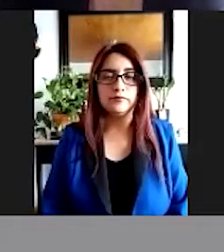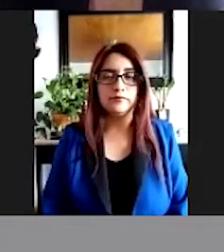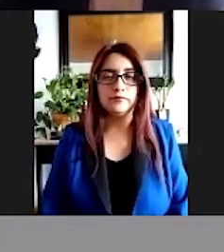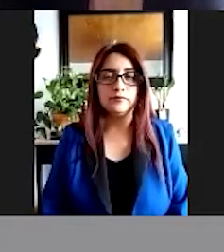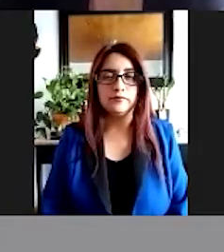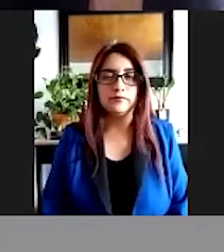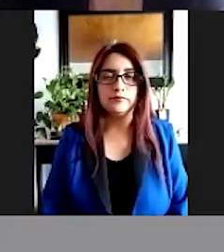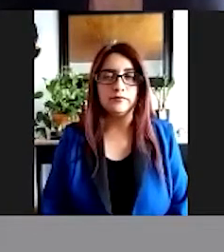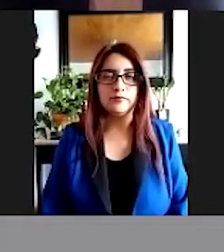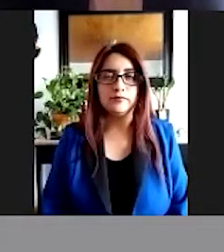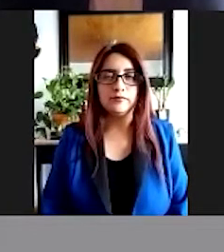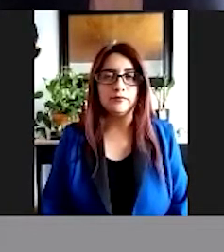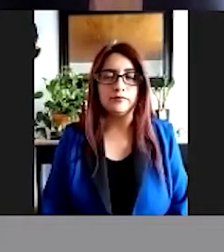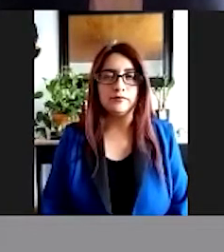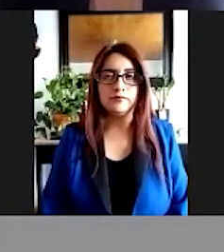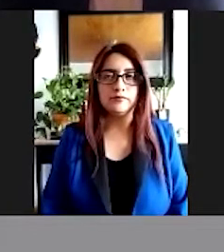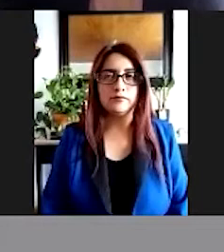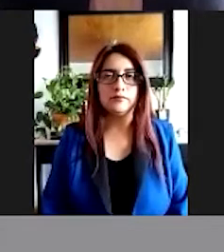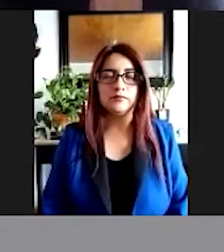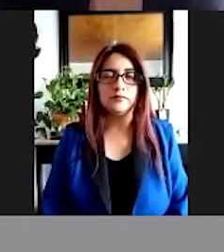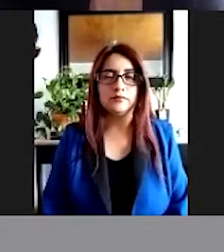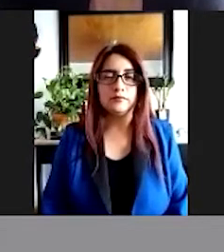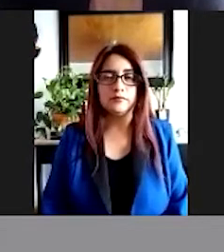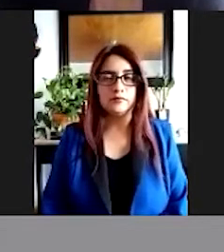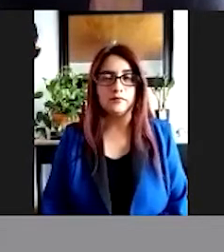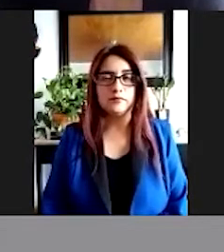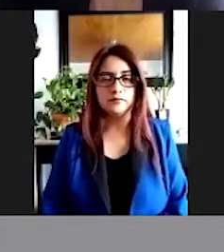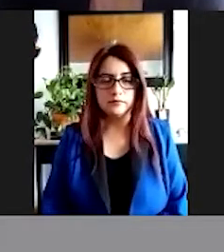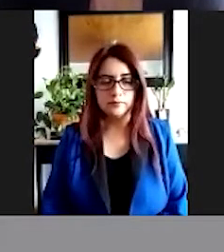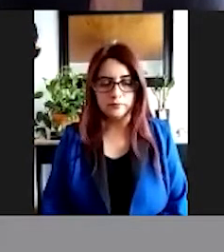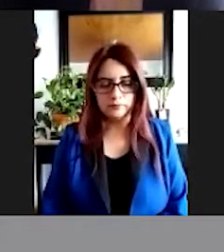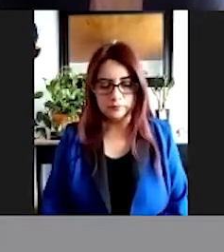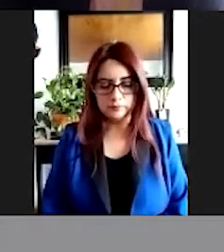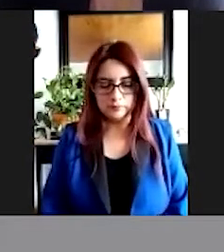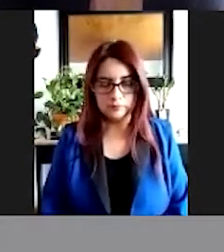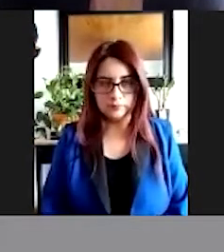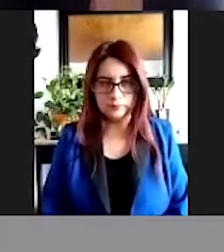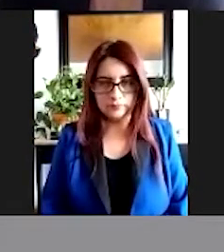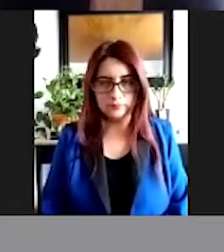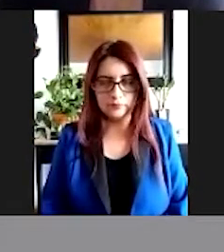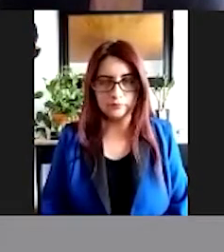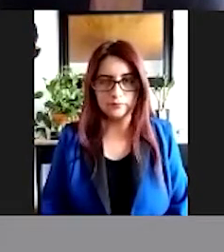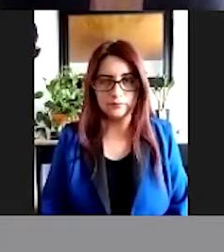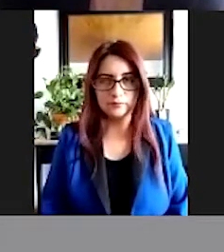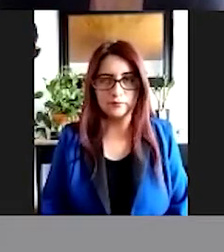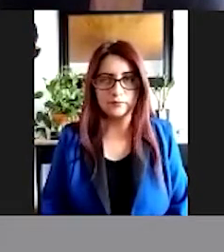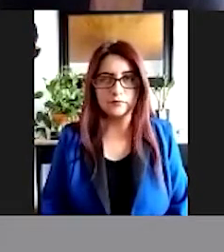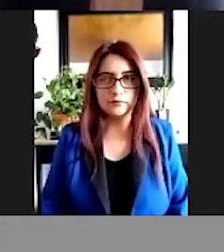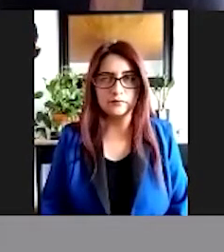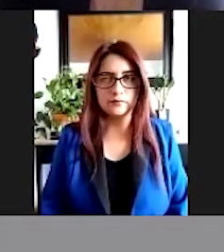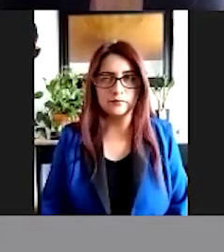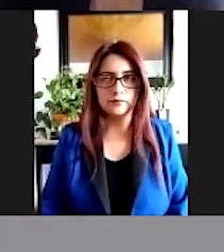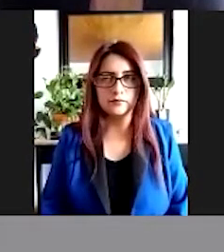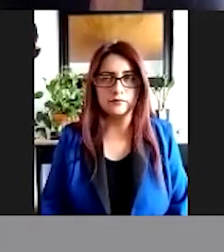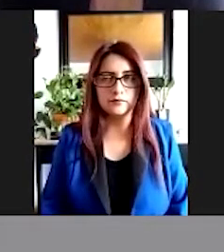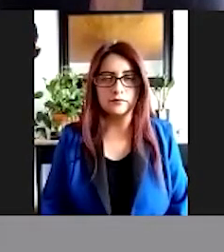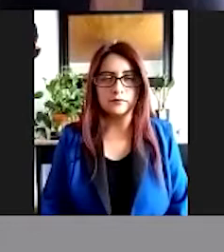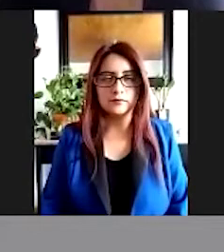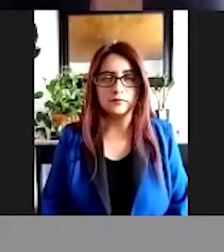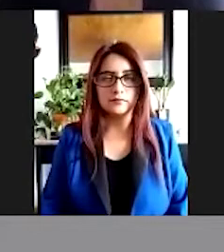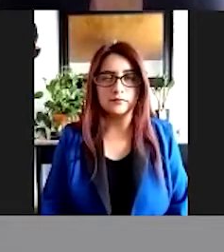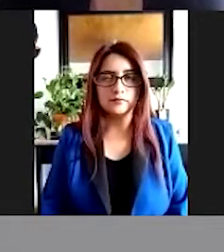Peña Astudillo, jefa de títulos y grados. También saludamos a directoras, directores de